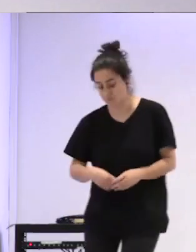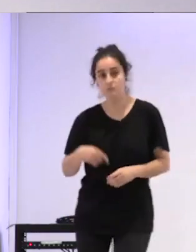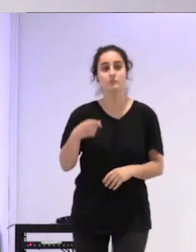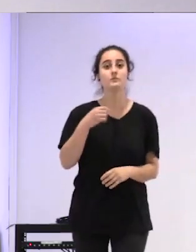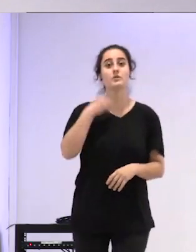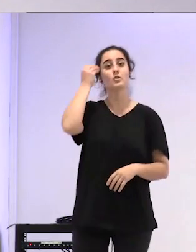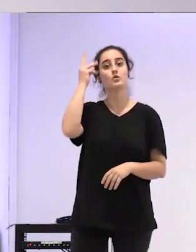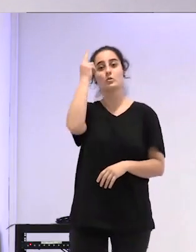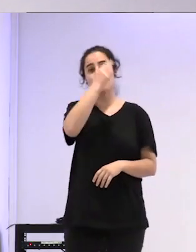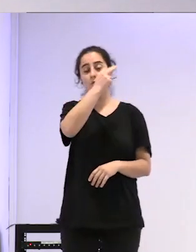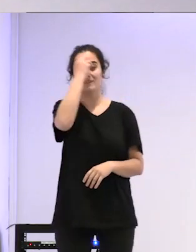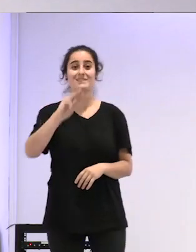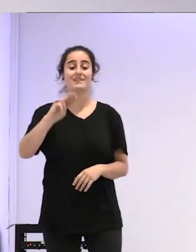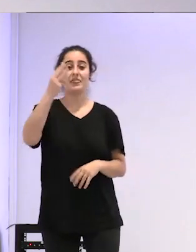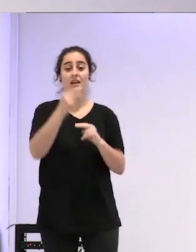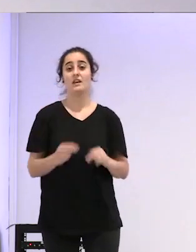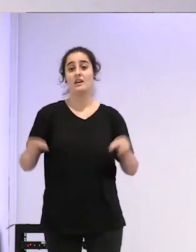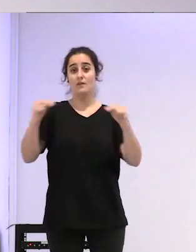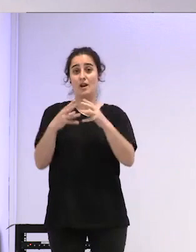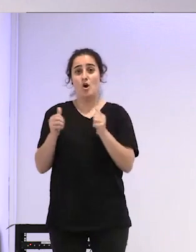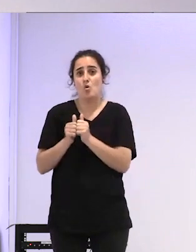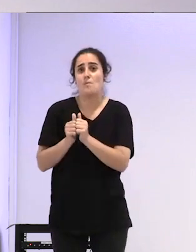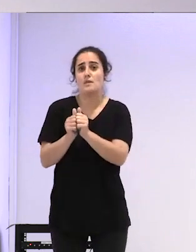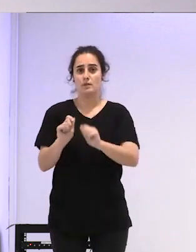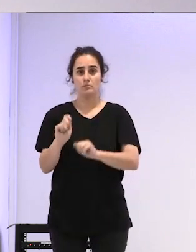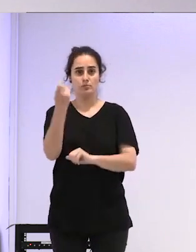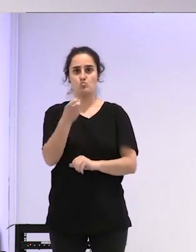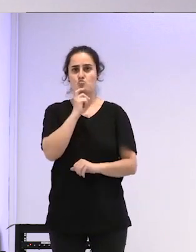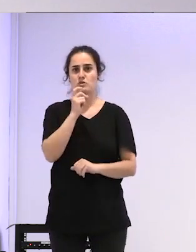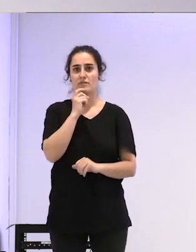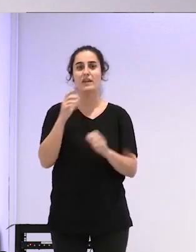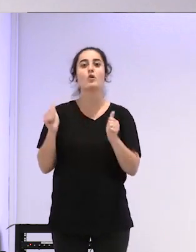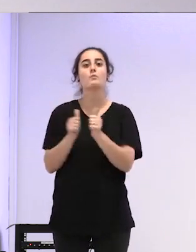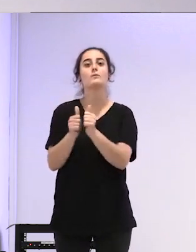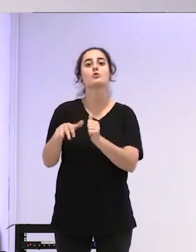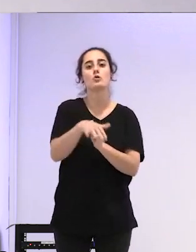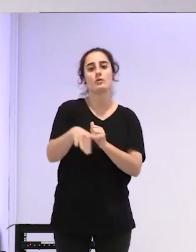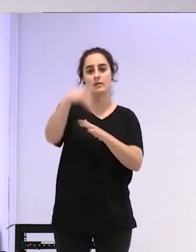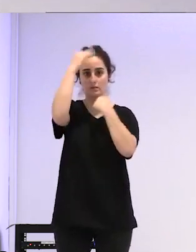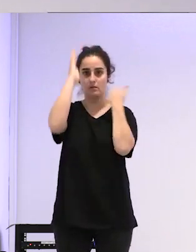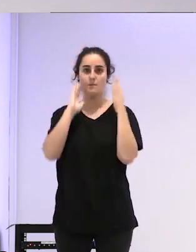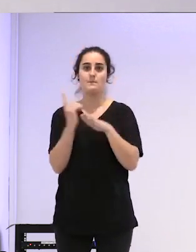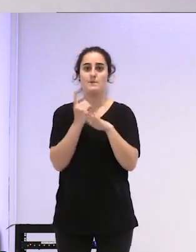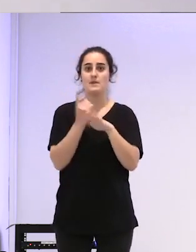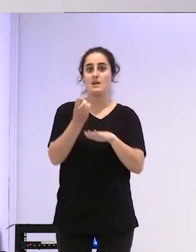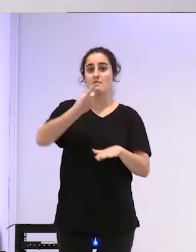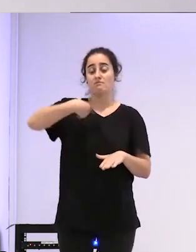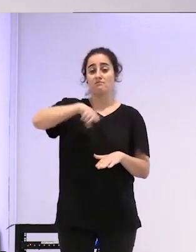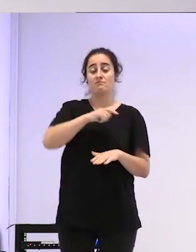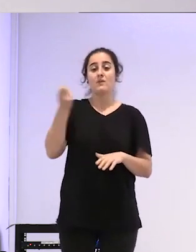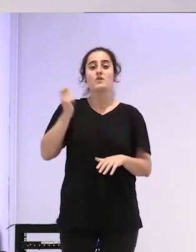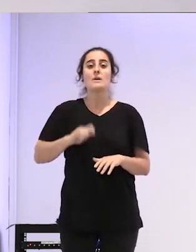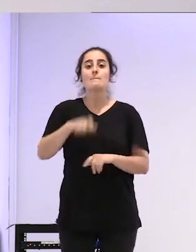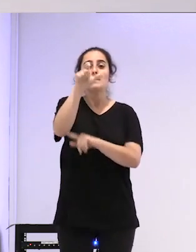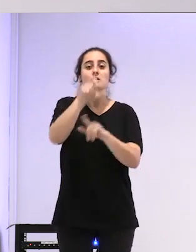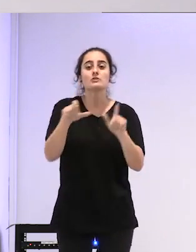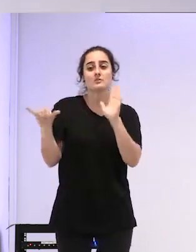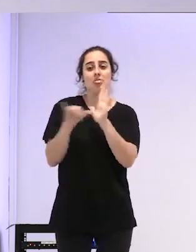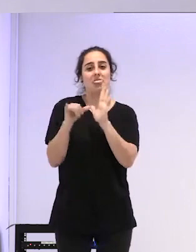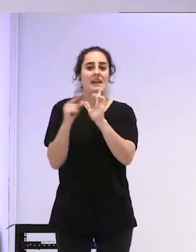acompañamiento el acompañamiento se encuentra en atención primaria ¿vale? que somos profesionales que estamos más cerca de las personas